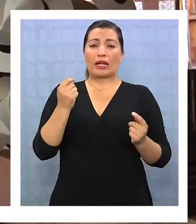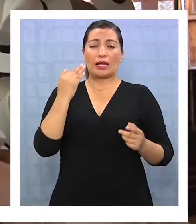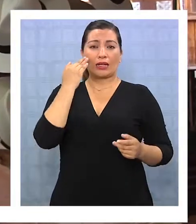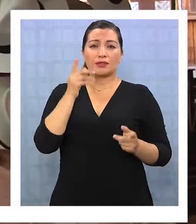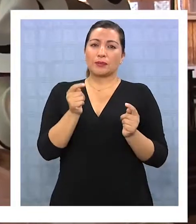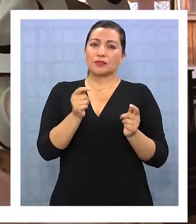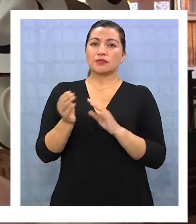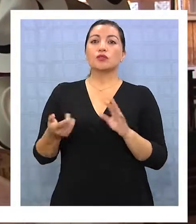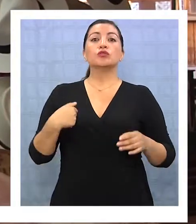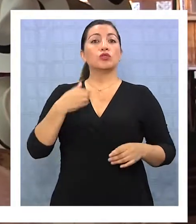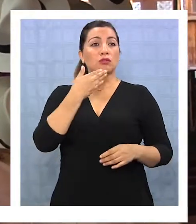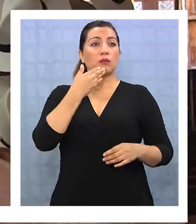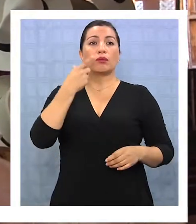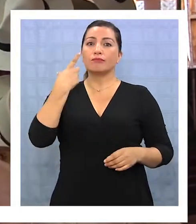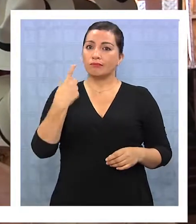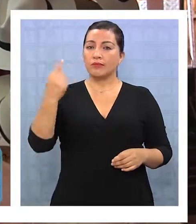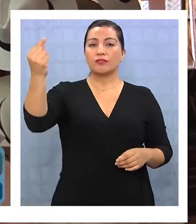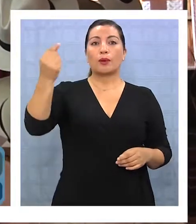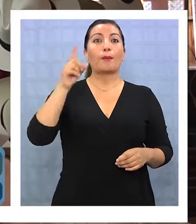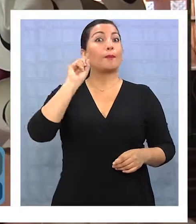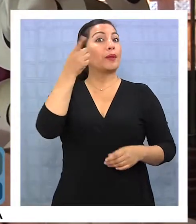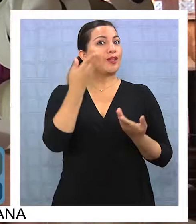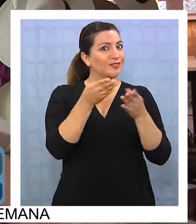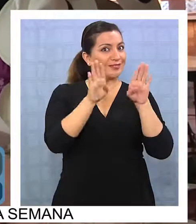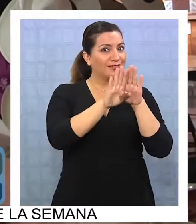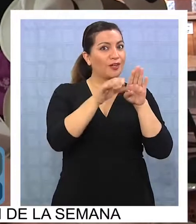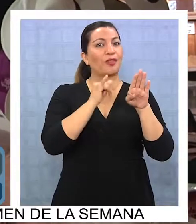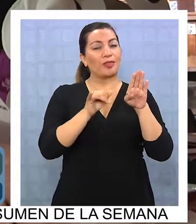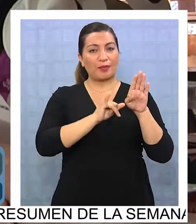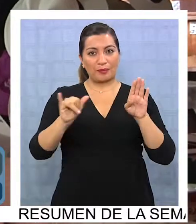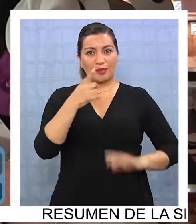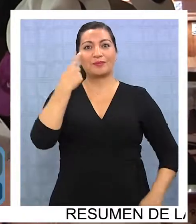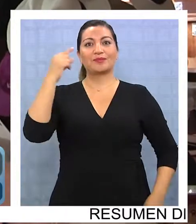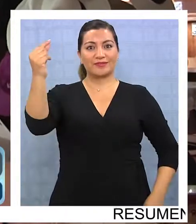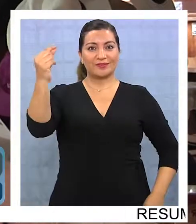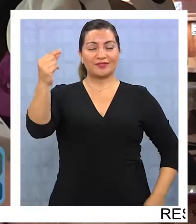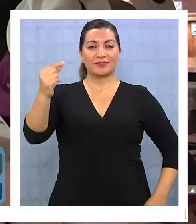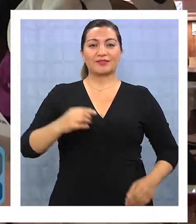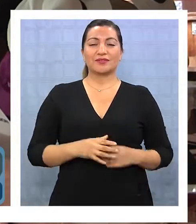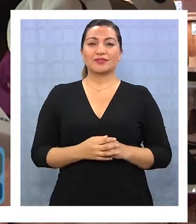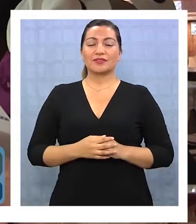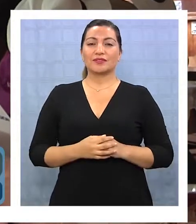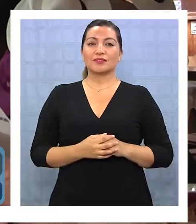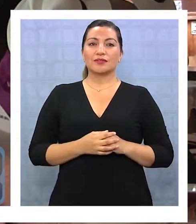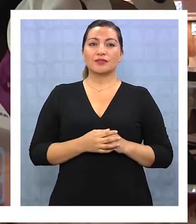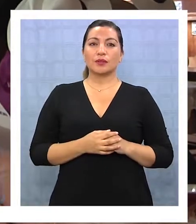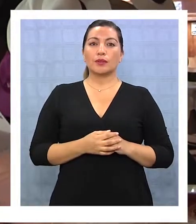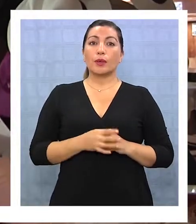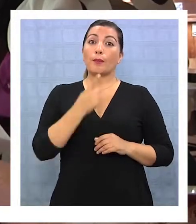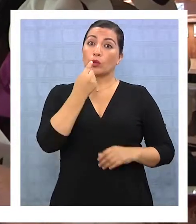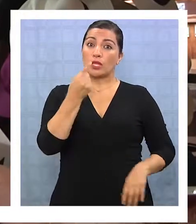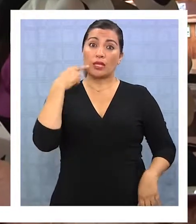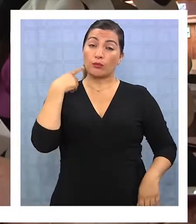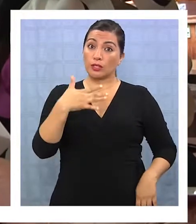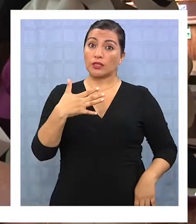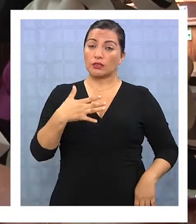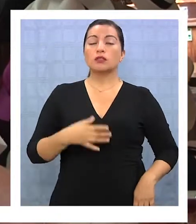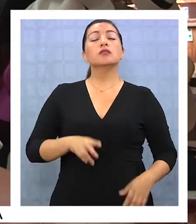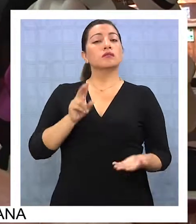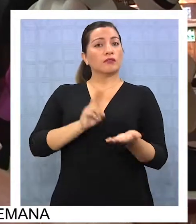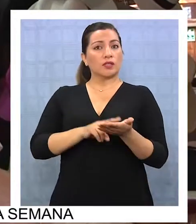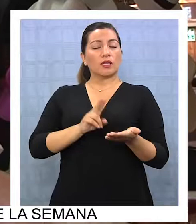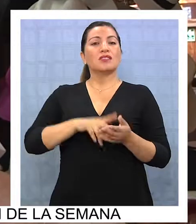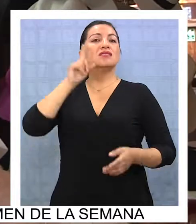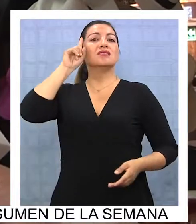Yo voy a evacuar y voy a, o sea, primero cierro y después evacúo. ¿Le importante? Por supuesto, hay que saber